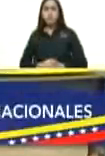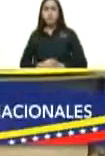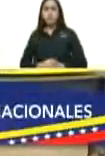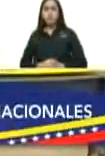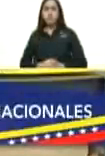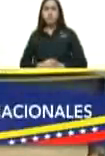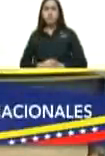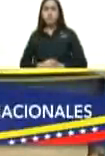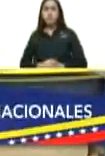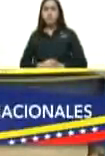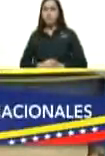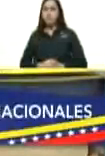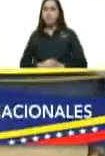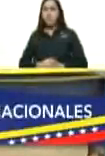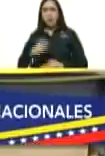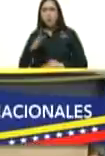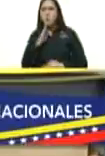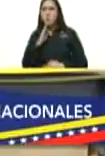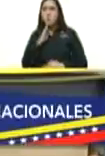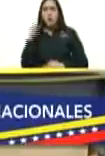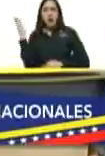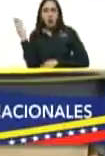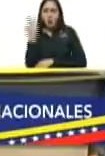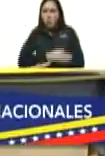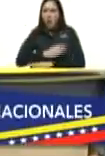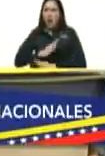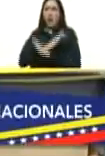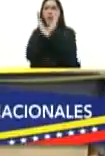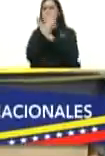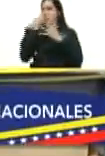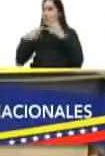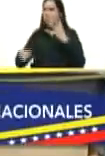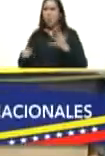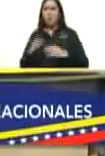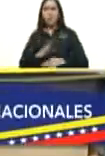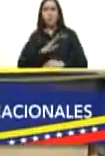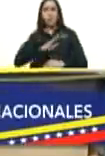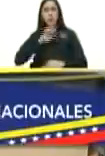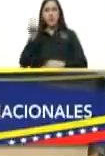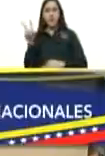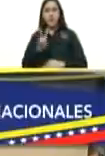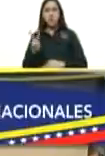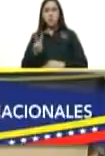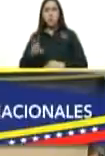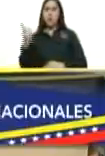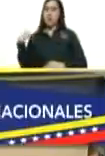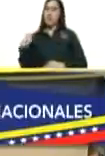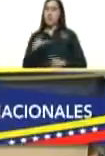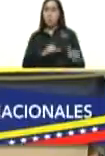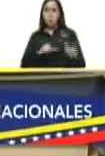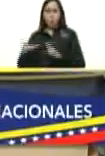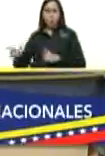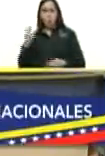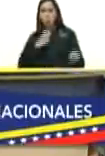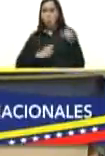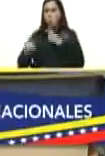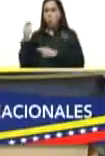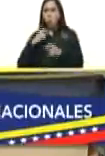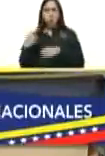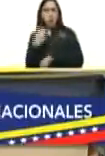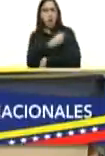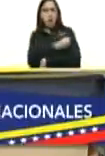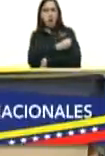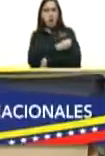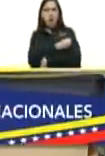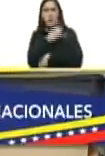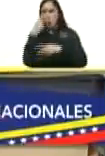nos bloqueaban una cuenta aquí nos bloqueaban una cuenta allá teníamos listas negociadas las vacunas con el país